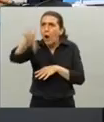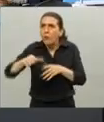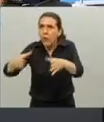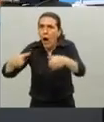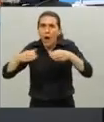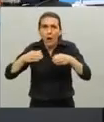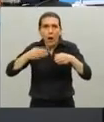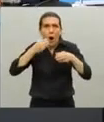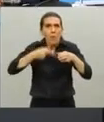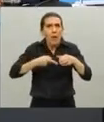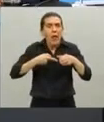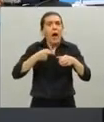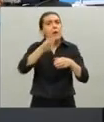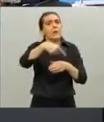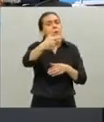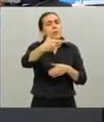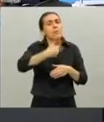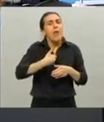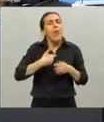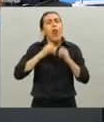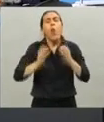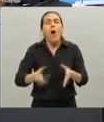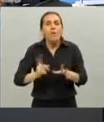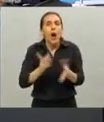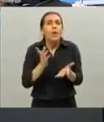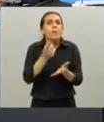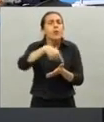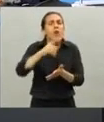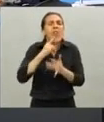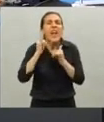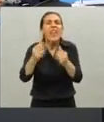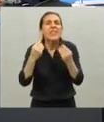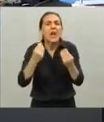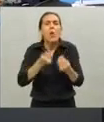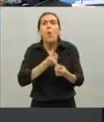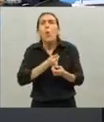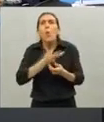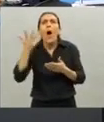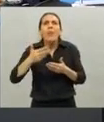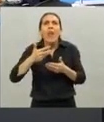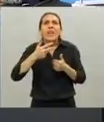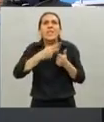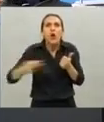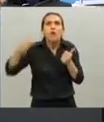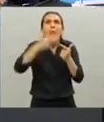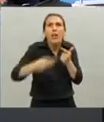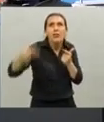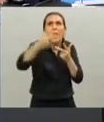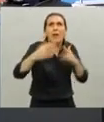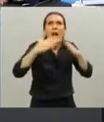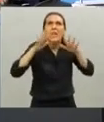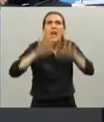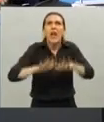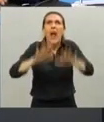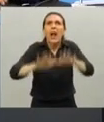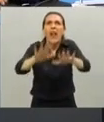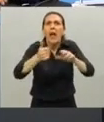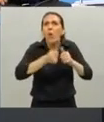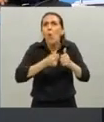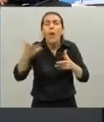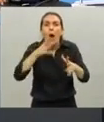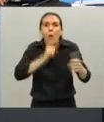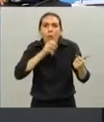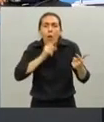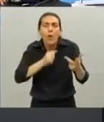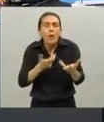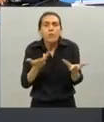que ahora no hay que aflojar ¿qué se le dice a esa gente? ¿cuántas cuarentenas más podrá soportar esta gente? gracias